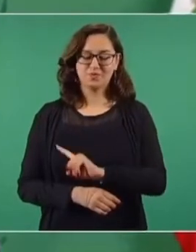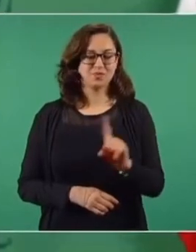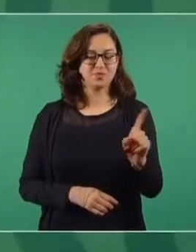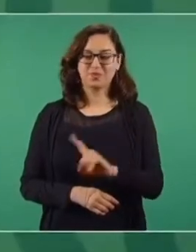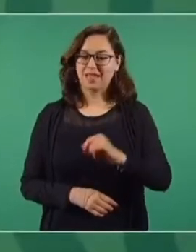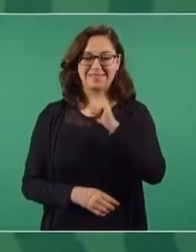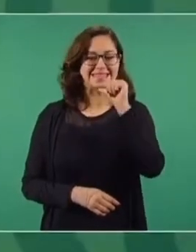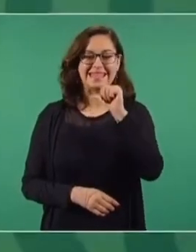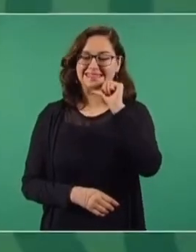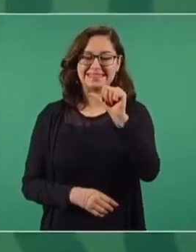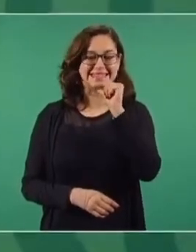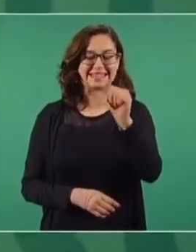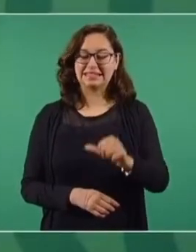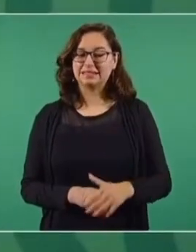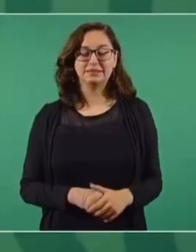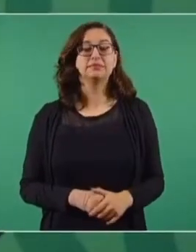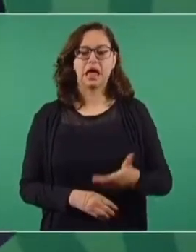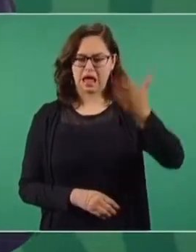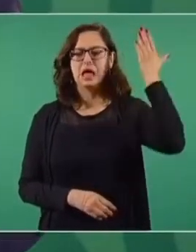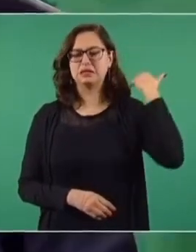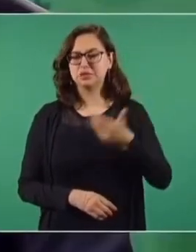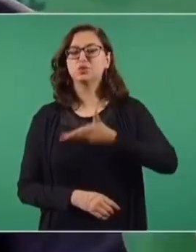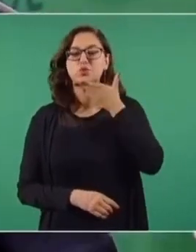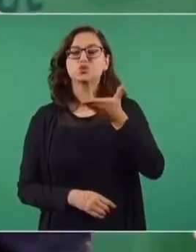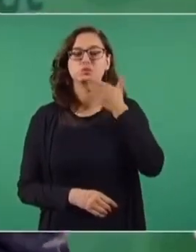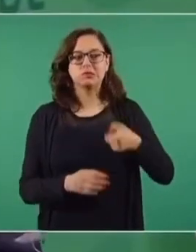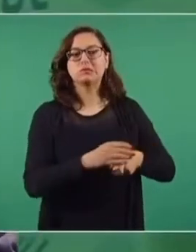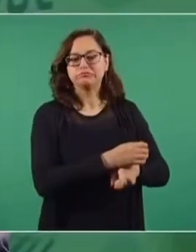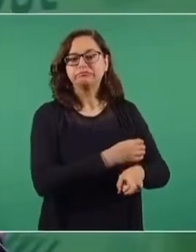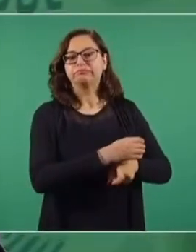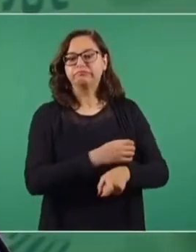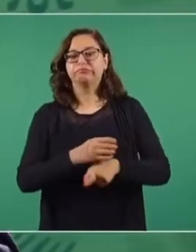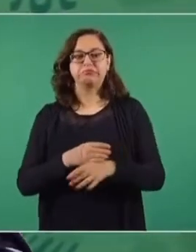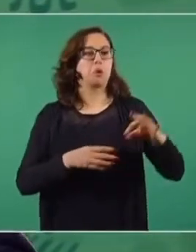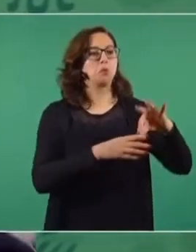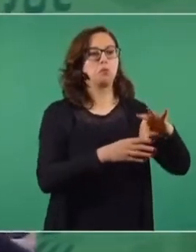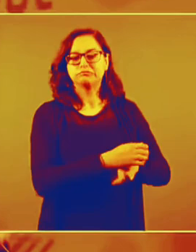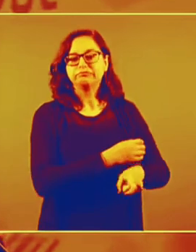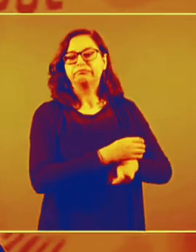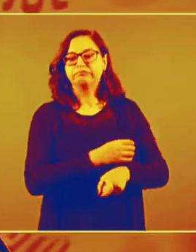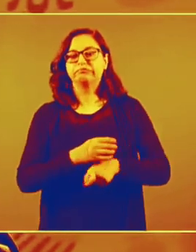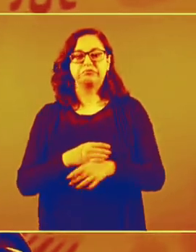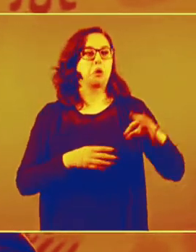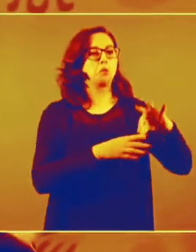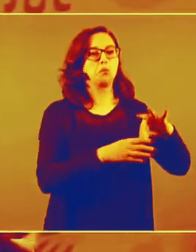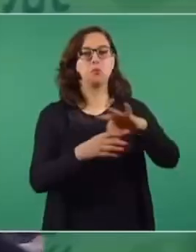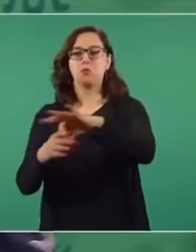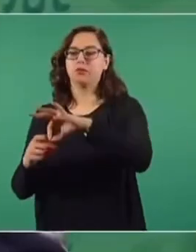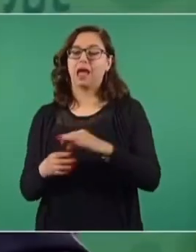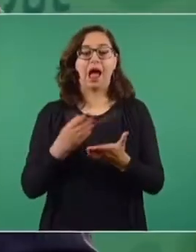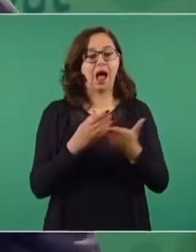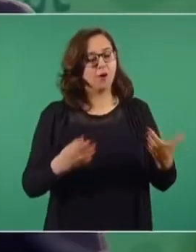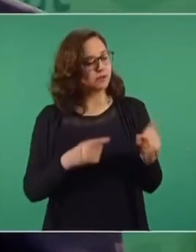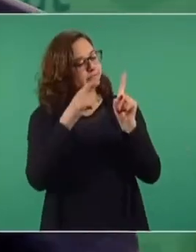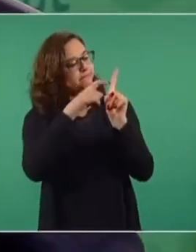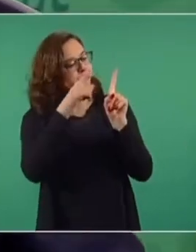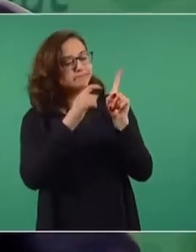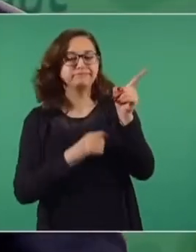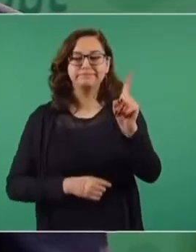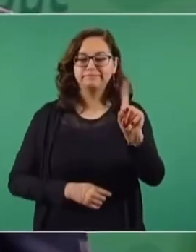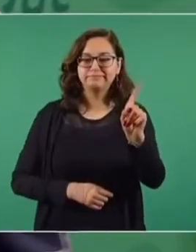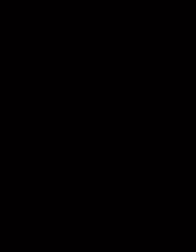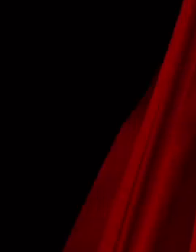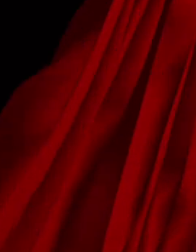eso era antes, ahora es lo que, diga mi dedito, diga mi dedito, me canso